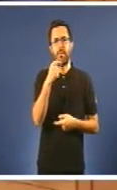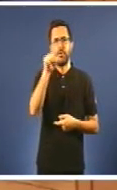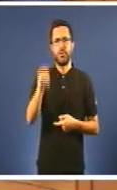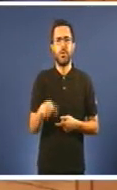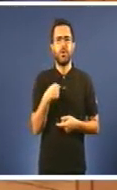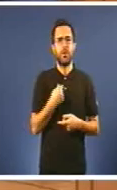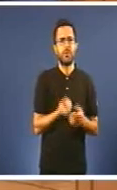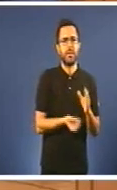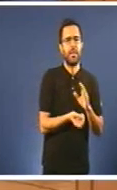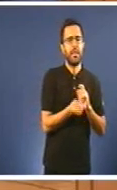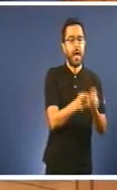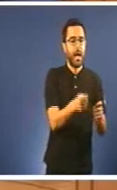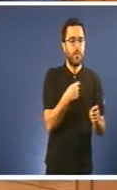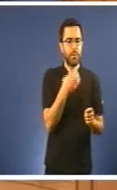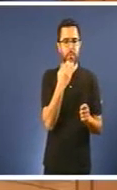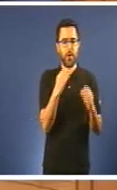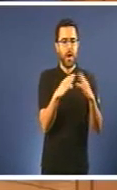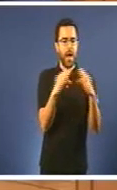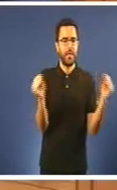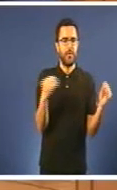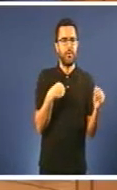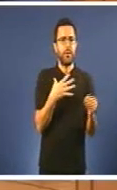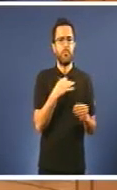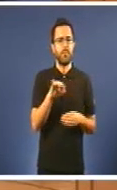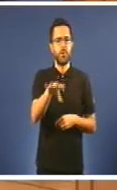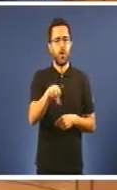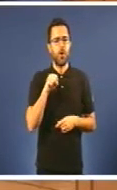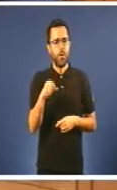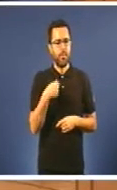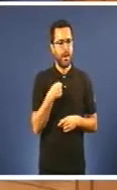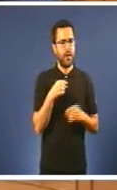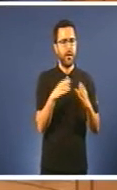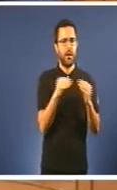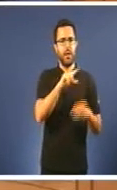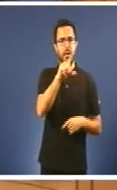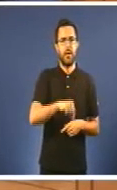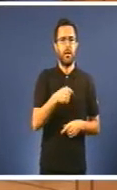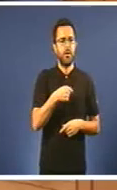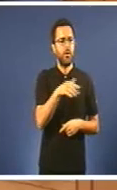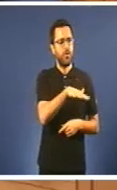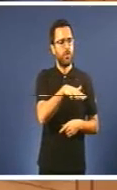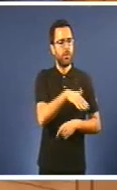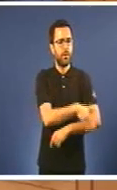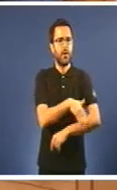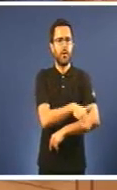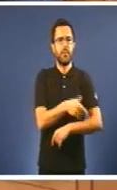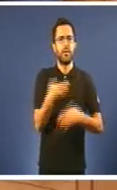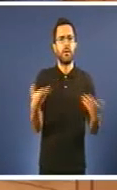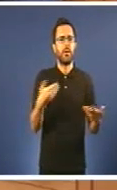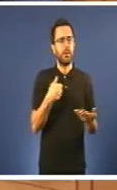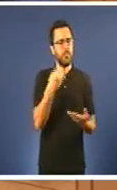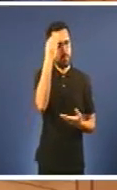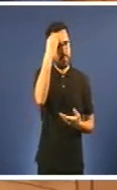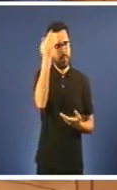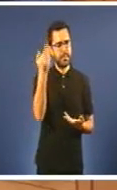Andalucía Podemos comprar esos genéricos donde vostedes gobernan Señoría, é que acaso os